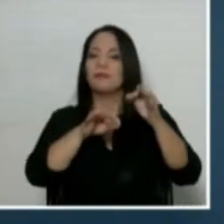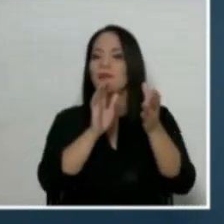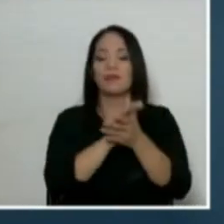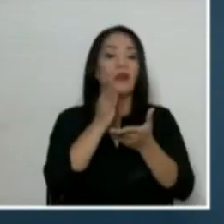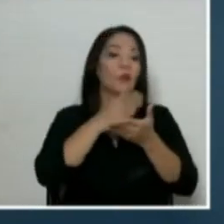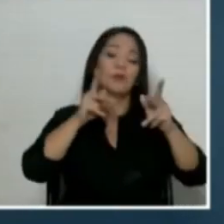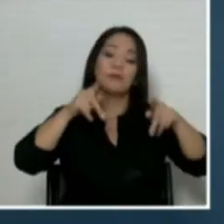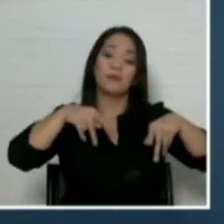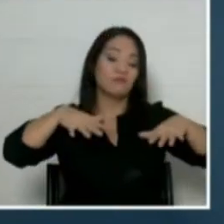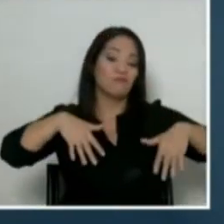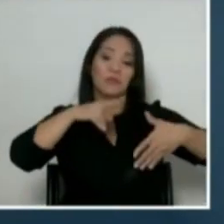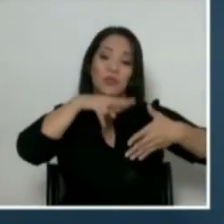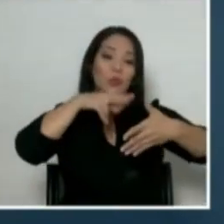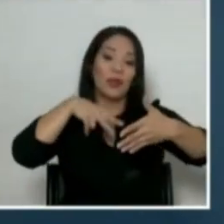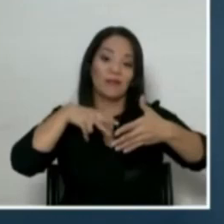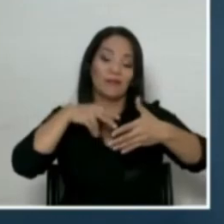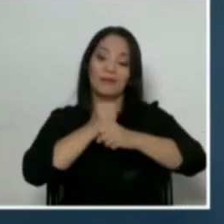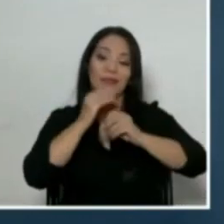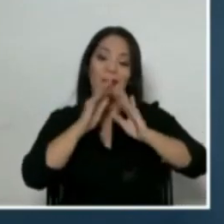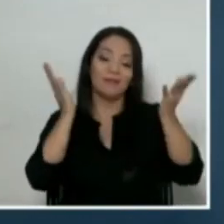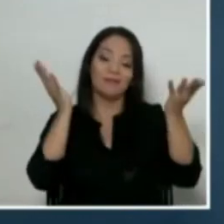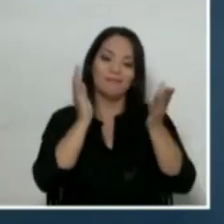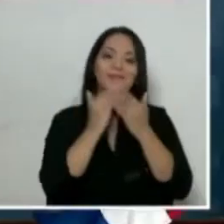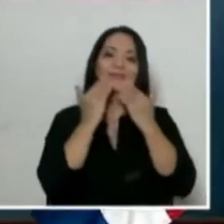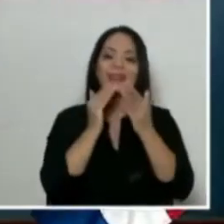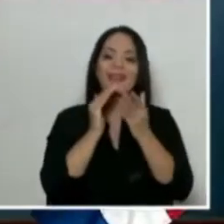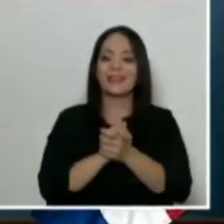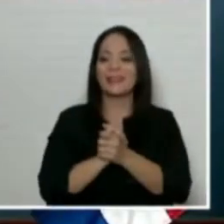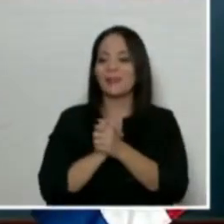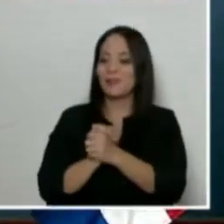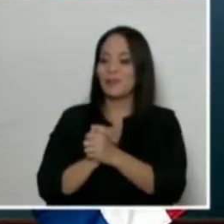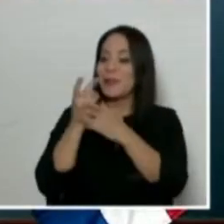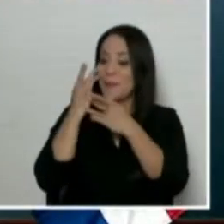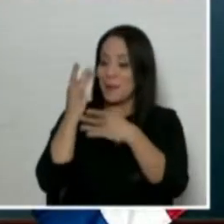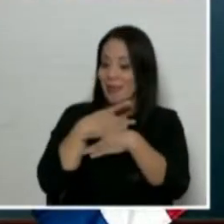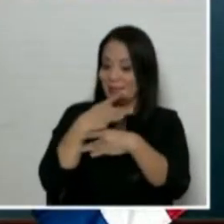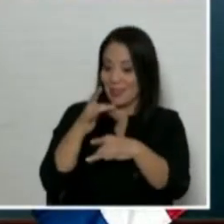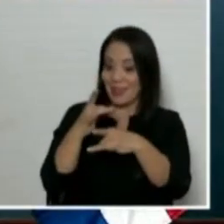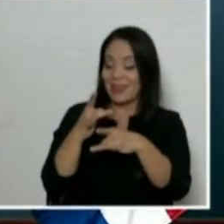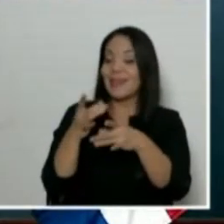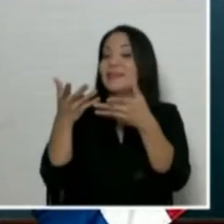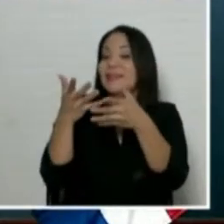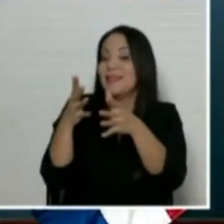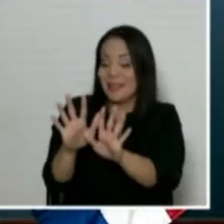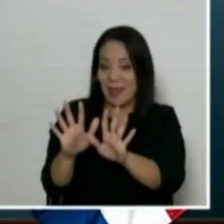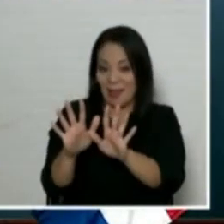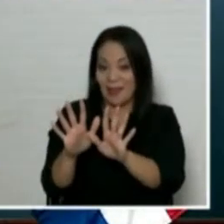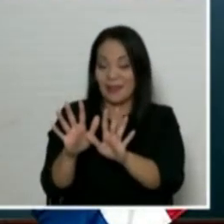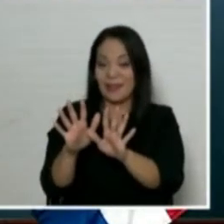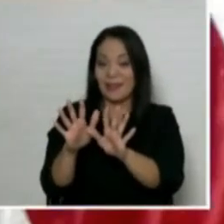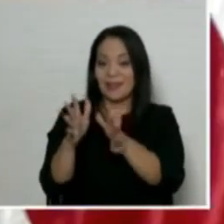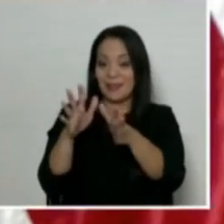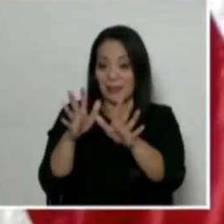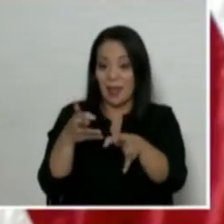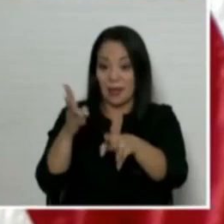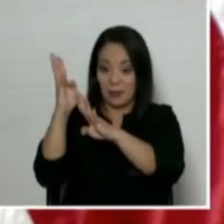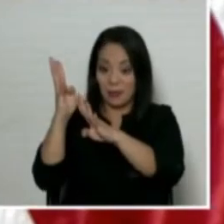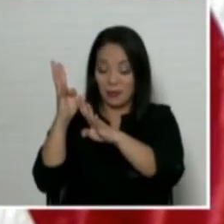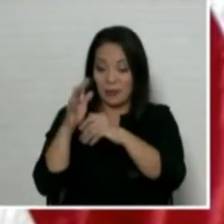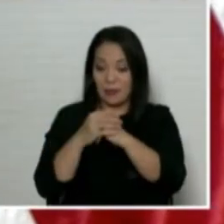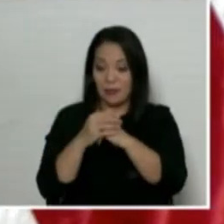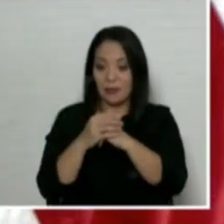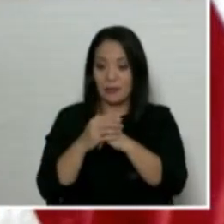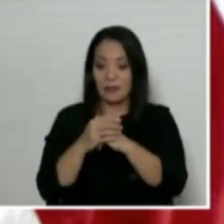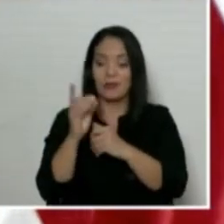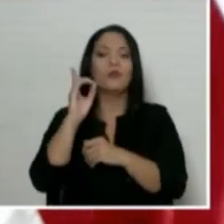no están leyendo, no están haciendo la tarea. Gracias. Pero vean que interesante. Entonces, ya está arriba, ya está disponible. ¿Dónde